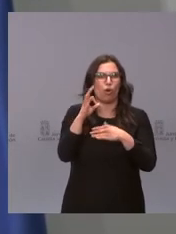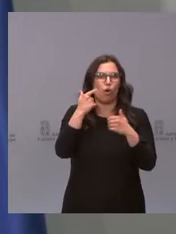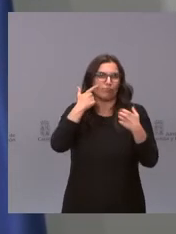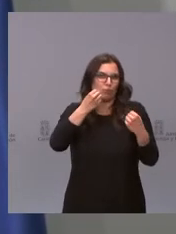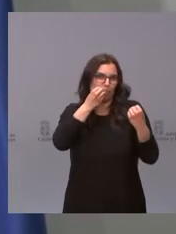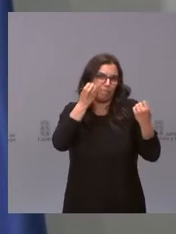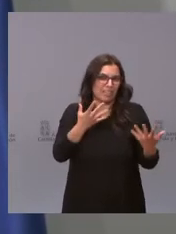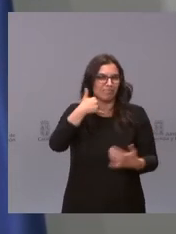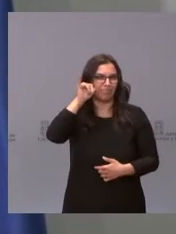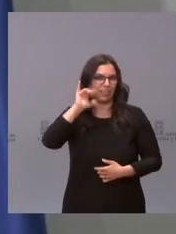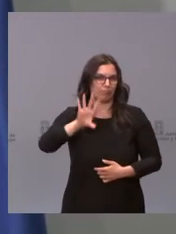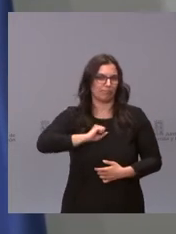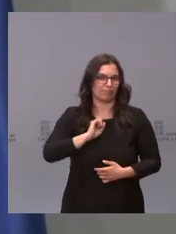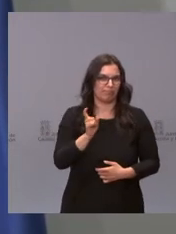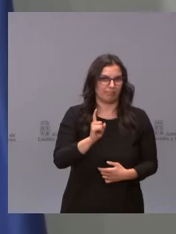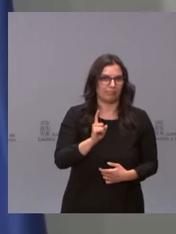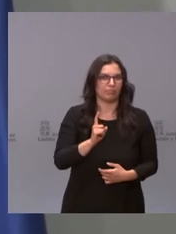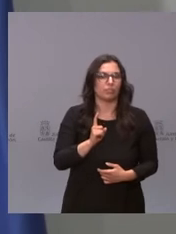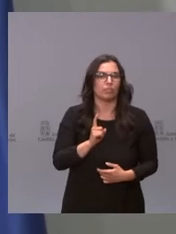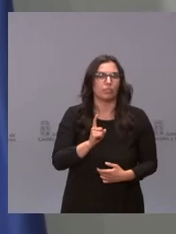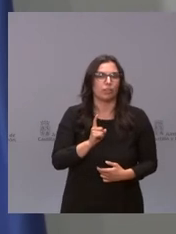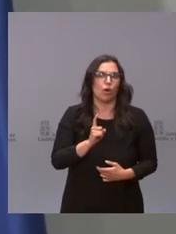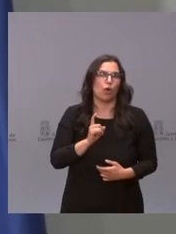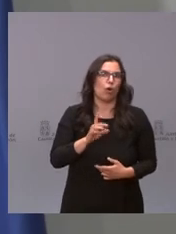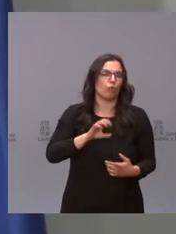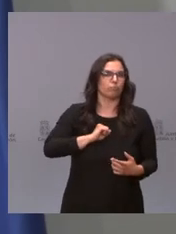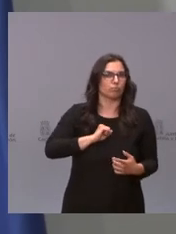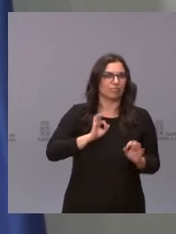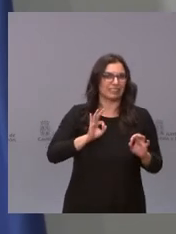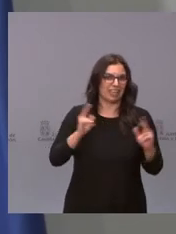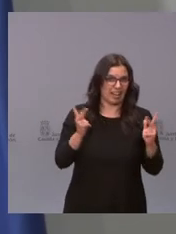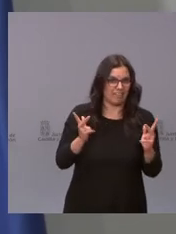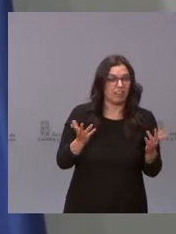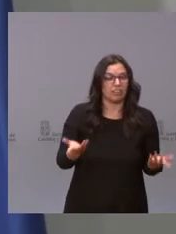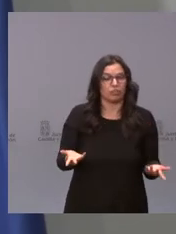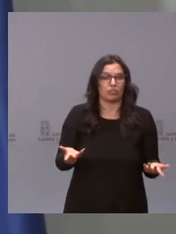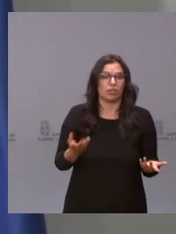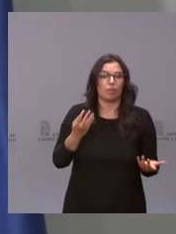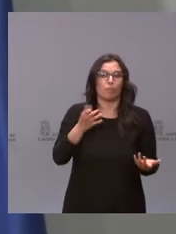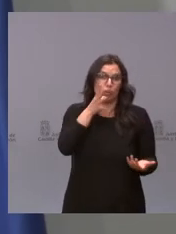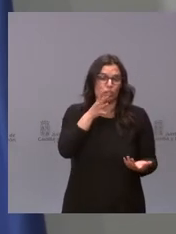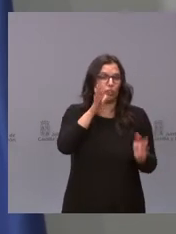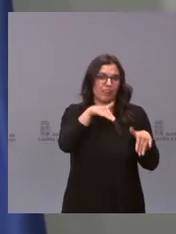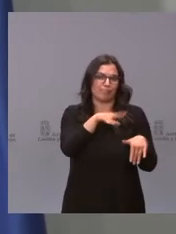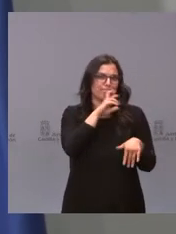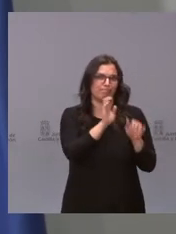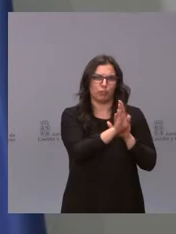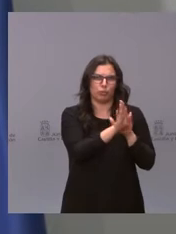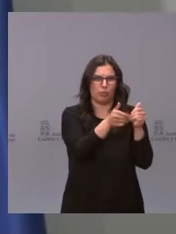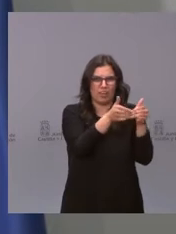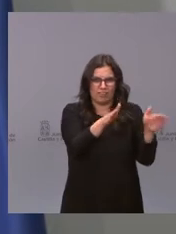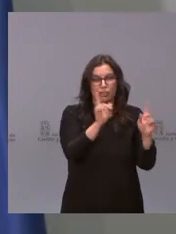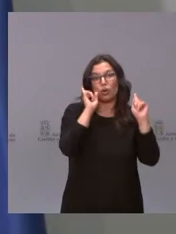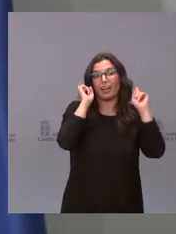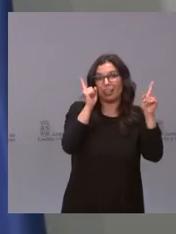riesgo de ser enfermedades, de padecer una enfermedad severa. Esa es un poco la razón de haber mantenido, en este